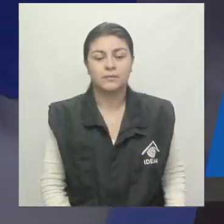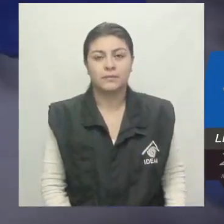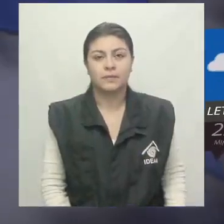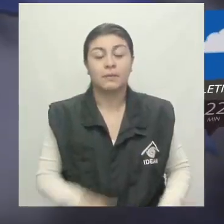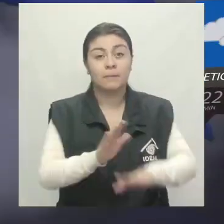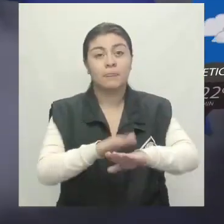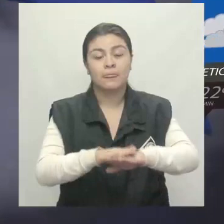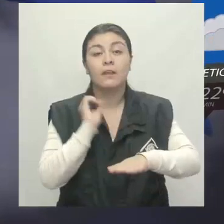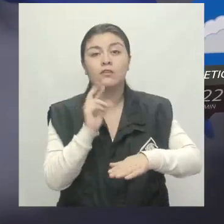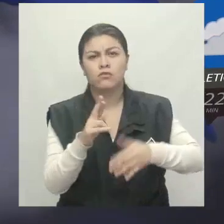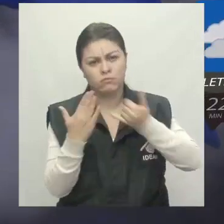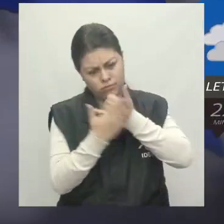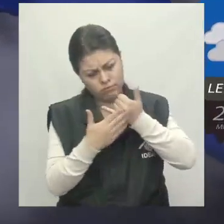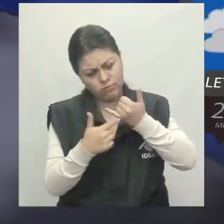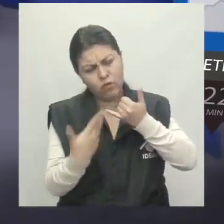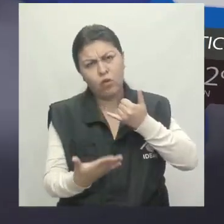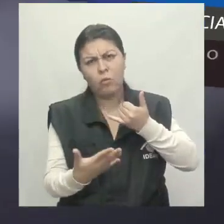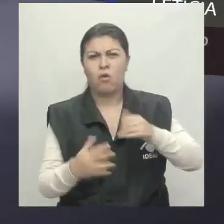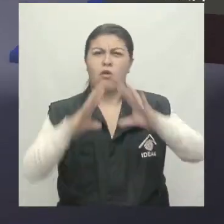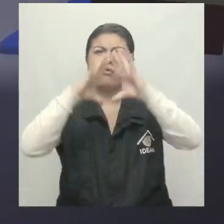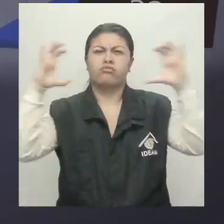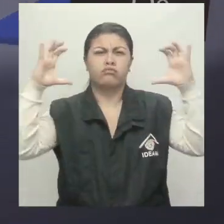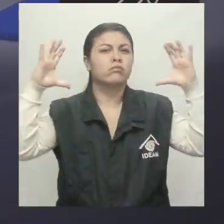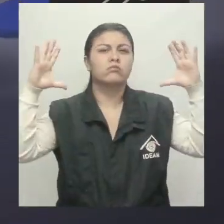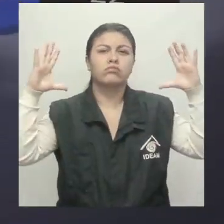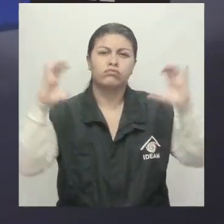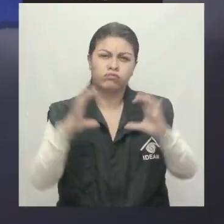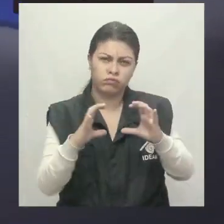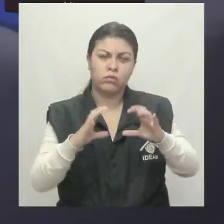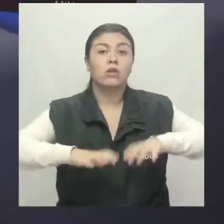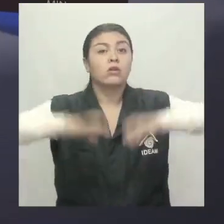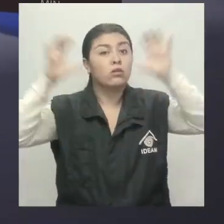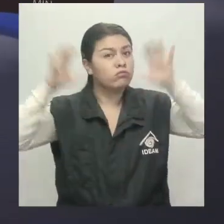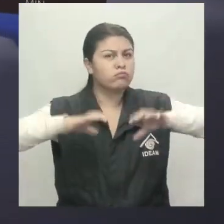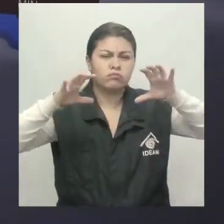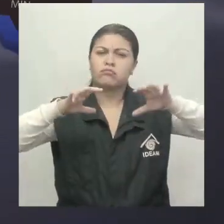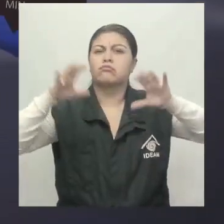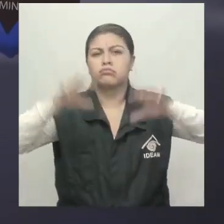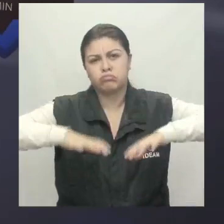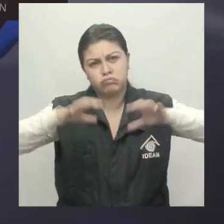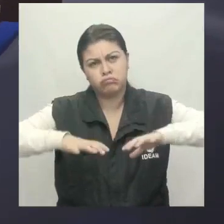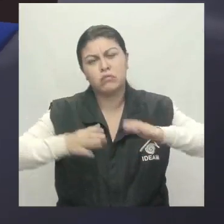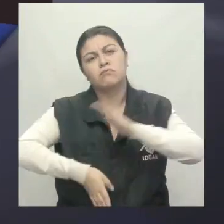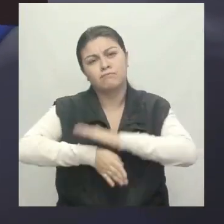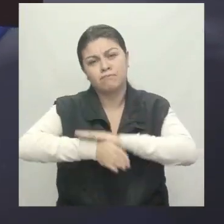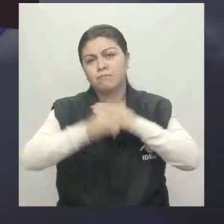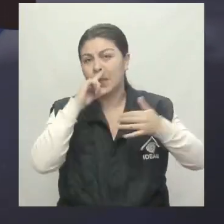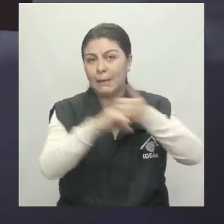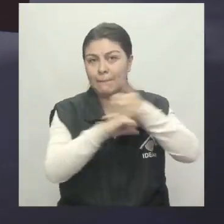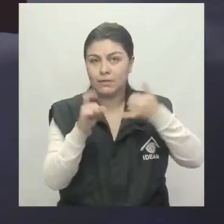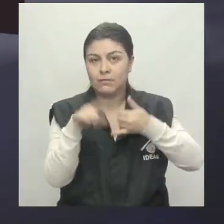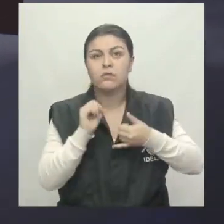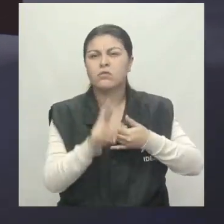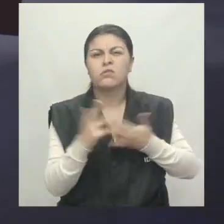Hacia el sur del territorio se estima una disminución de la intensidad de las lluvias, sin embargo persistirán en el Amazonas y al sur del Baupés.